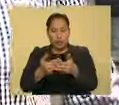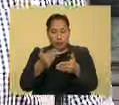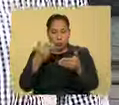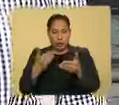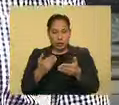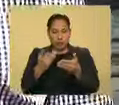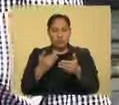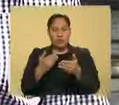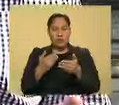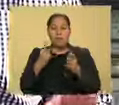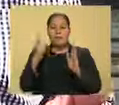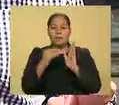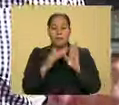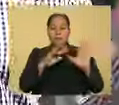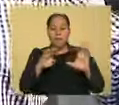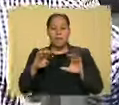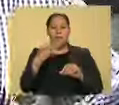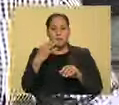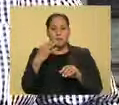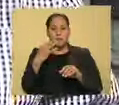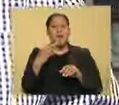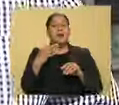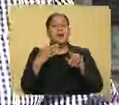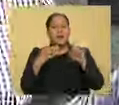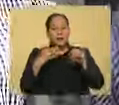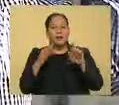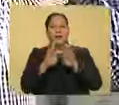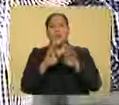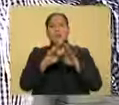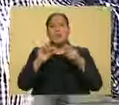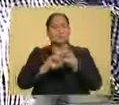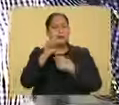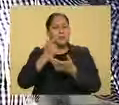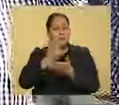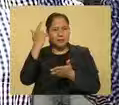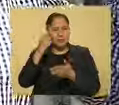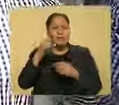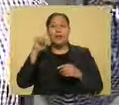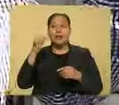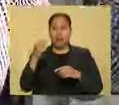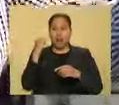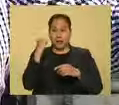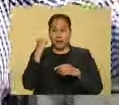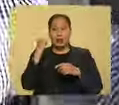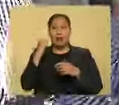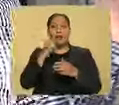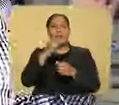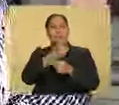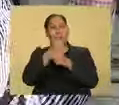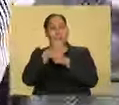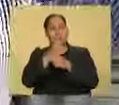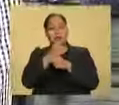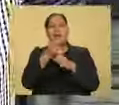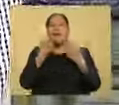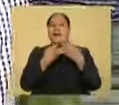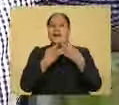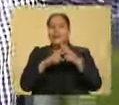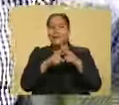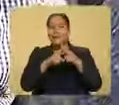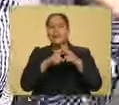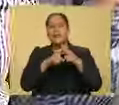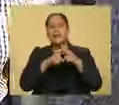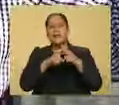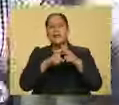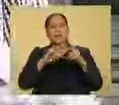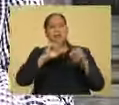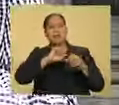1914, cuando se da la decena trágica y acá atrás, en la ciudadela, comienzan a darse los